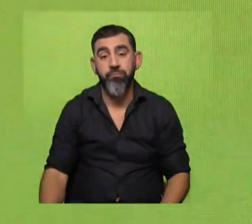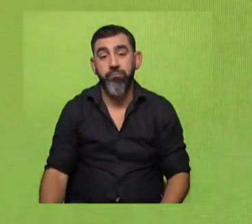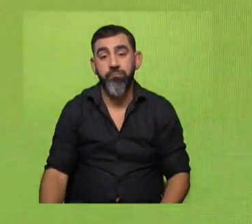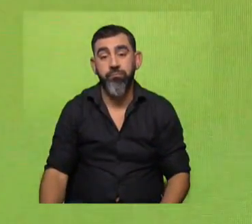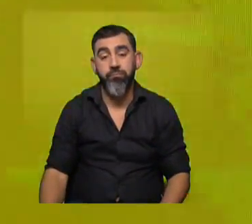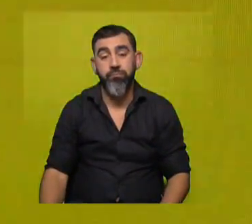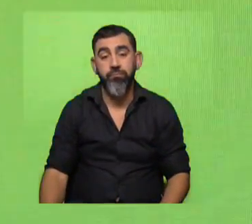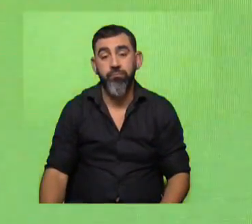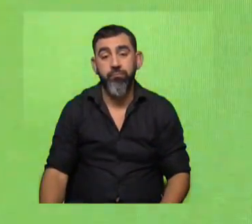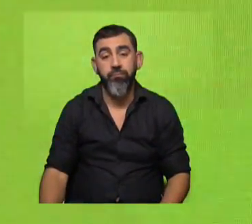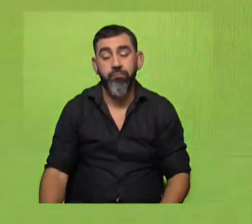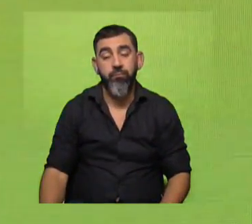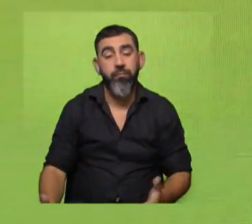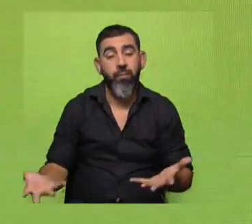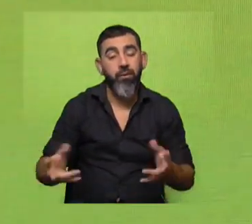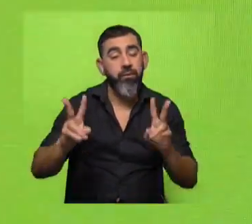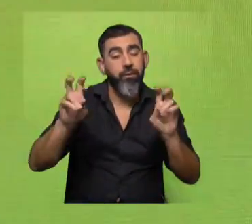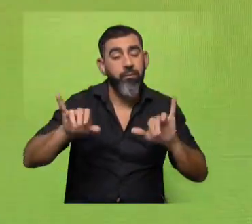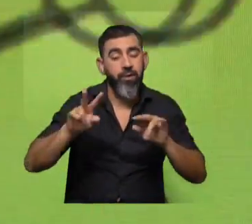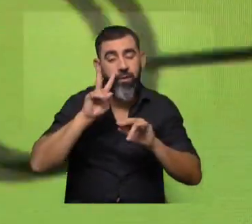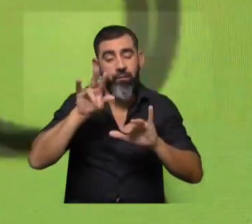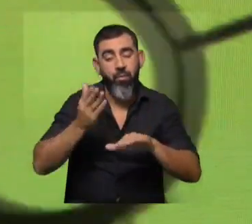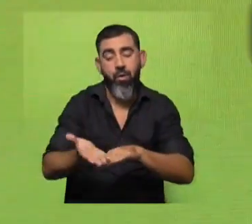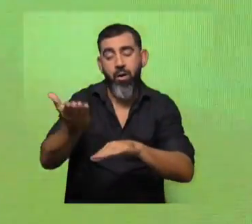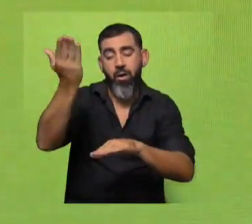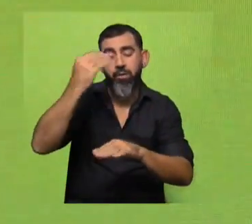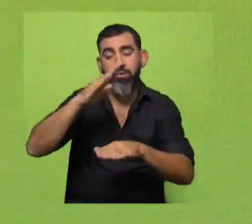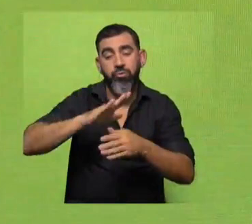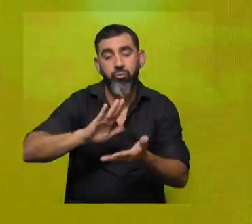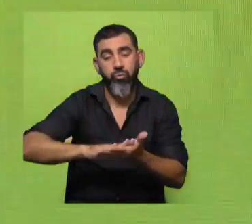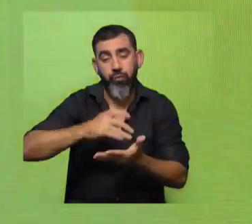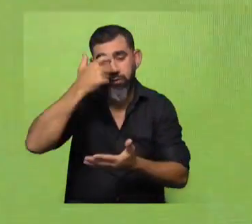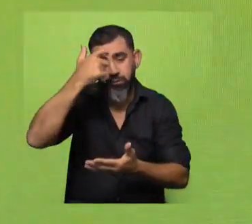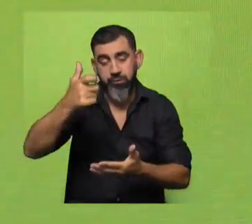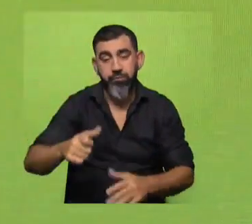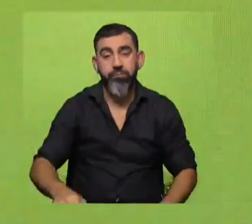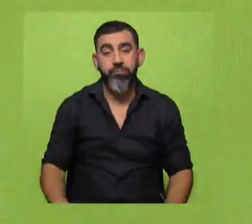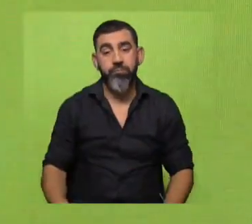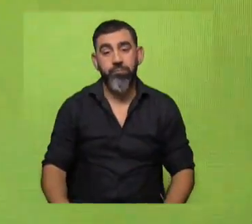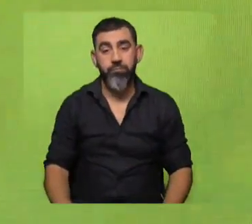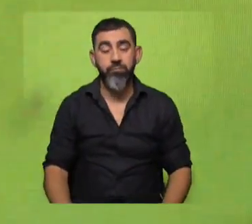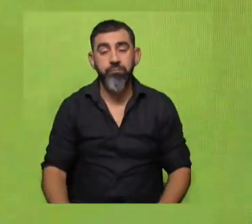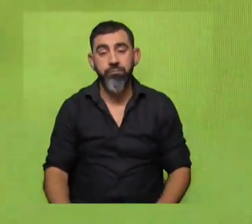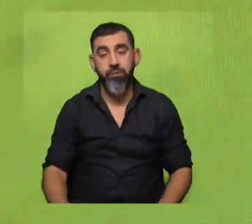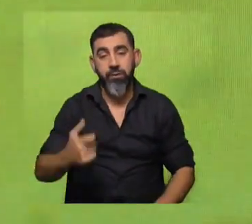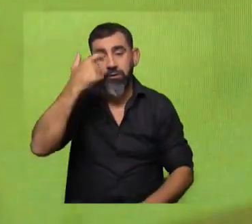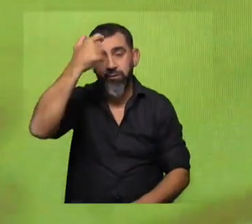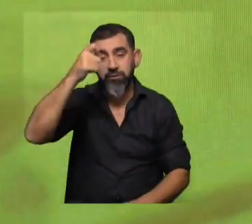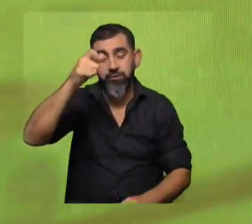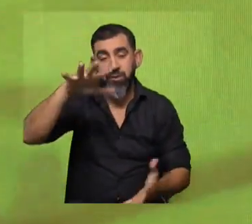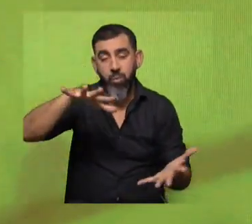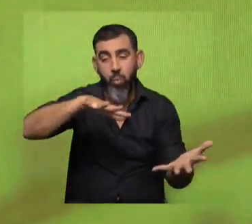porque ahora vamos a volver a algo que ya hemos visto en otros tramos de sobresidencia, que es llevar la ciencia a lugares